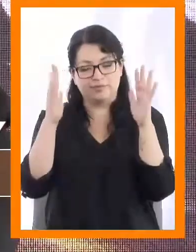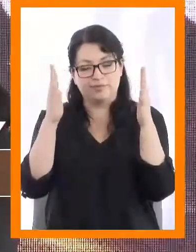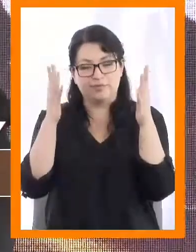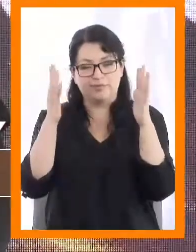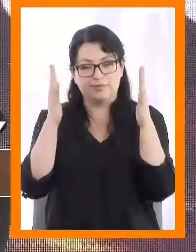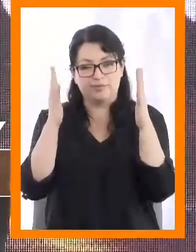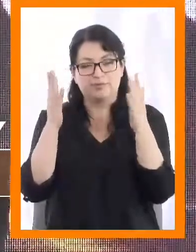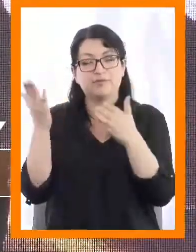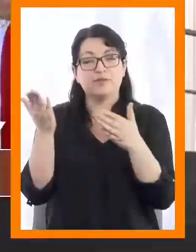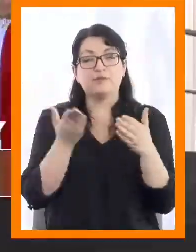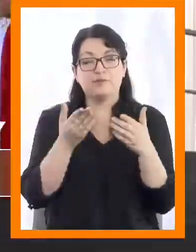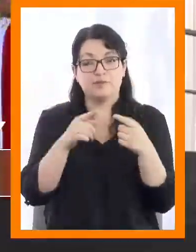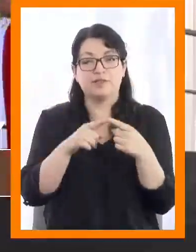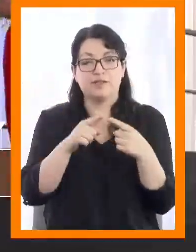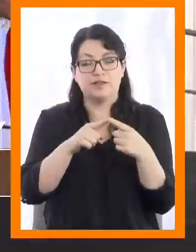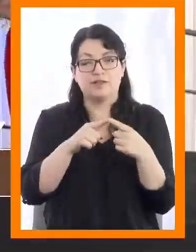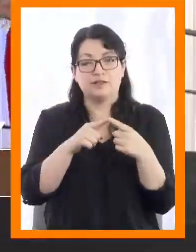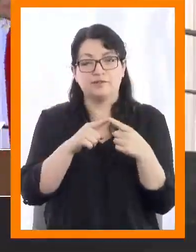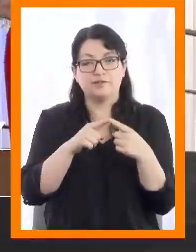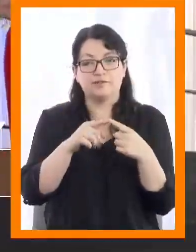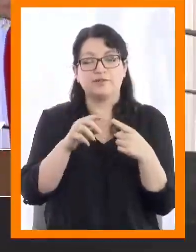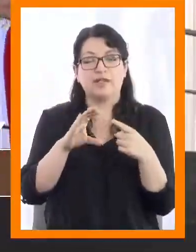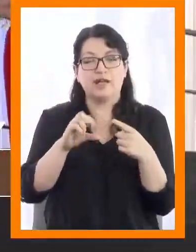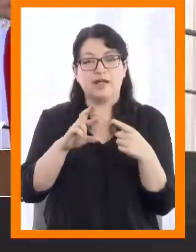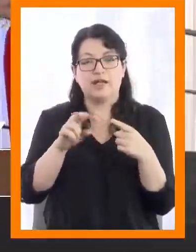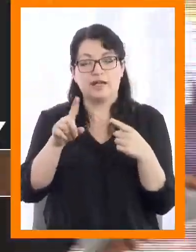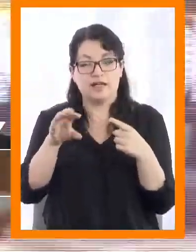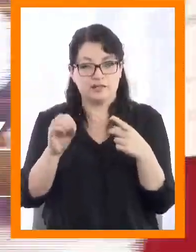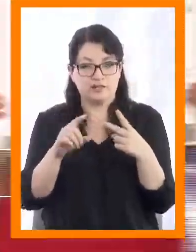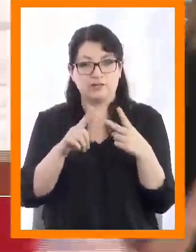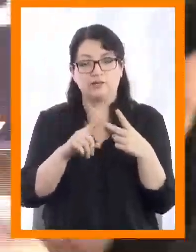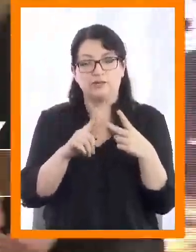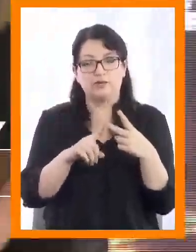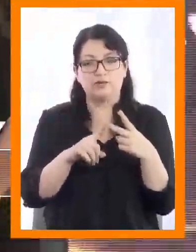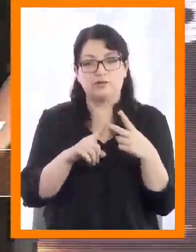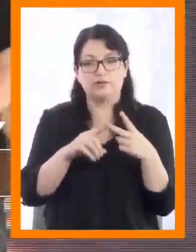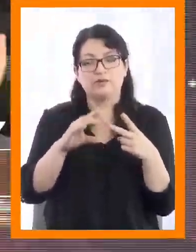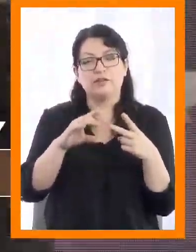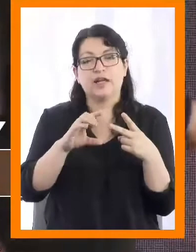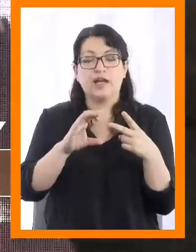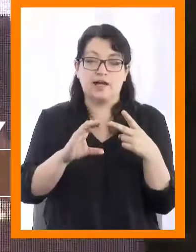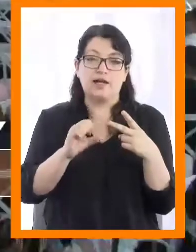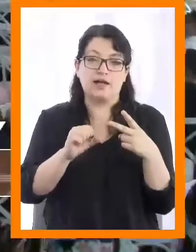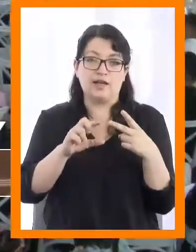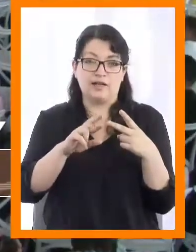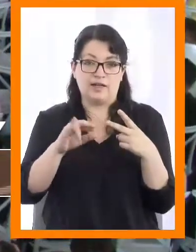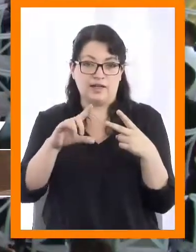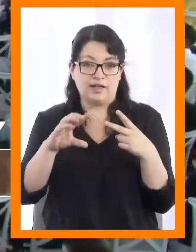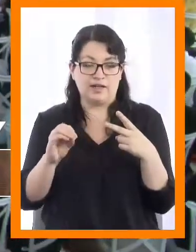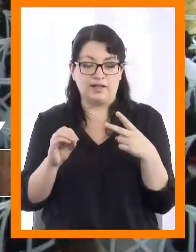Rodolfo Octavio Carrasco Millán, Catalina Lisbeth Carrillo Padilla.